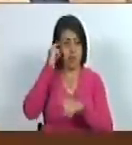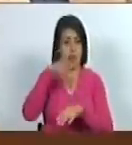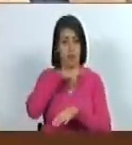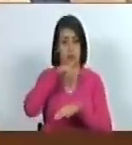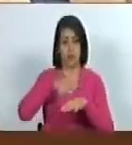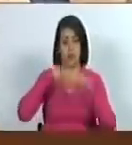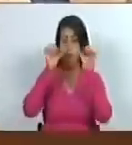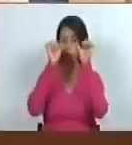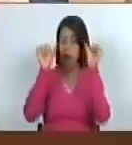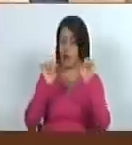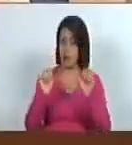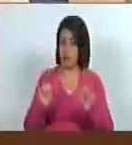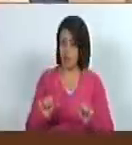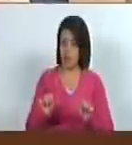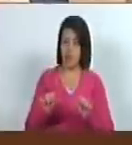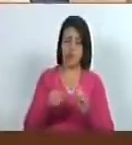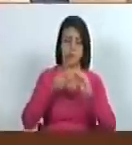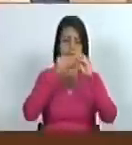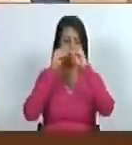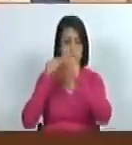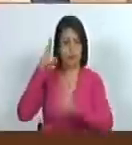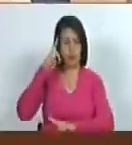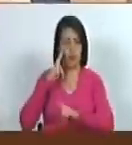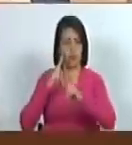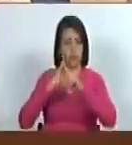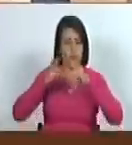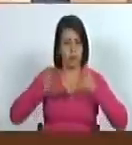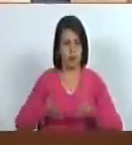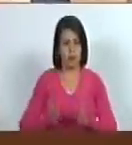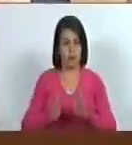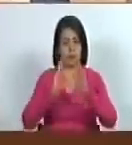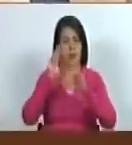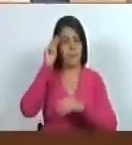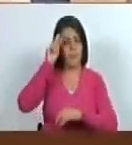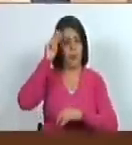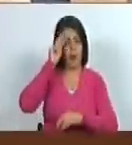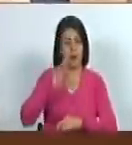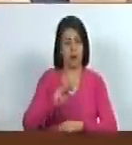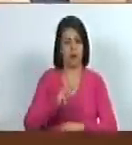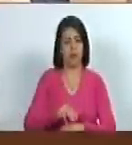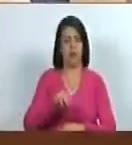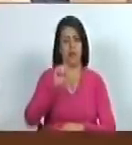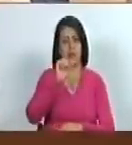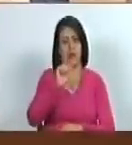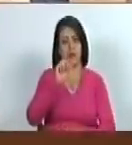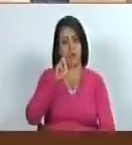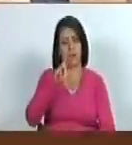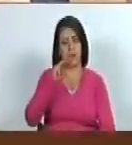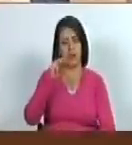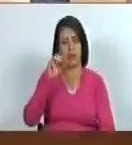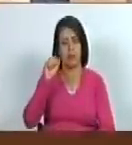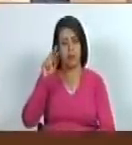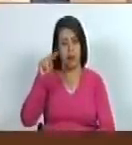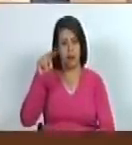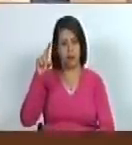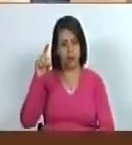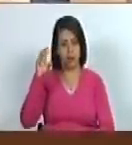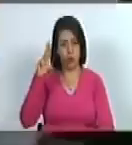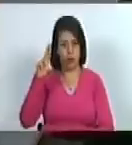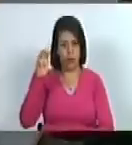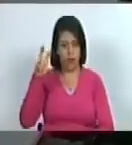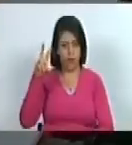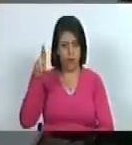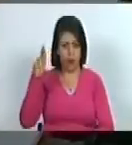nacional del artista plástico en homenaje al natalicio del maestro y genio de la guaira Armando